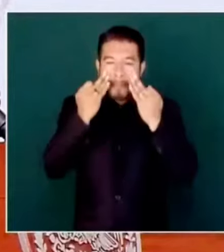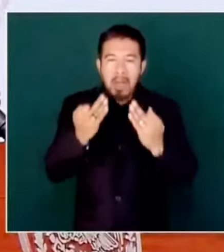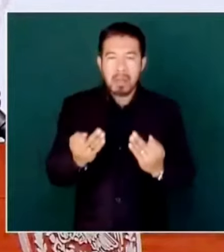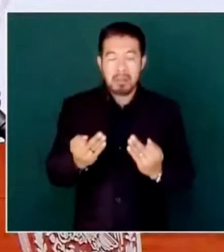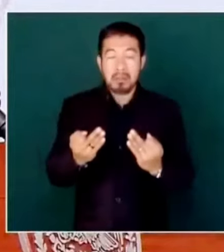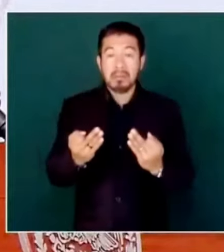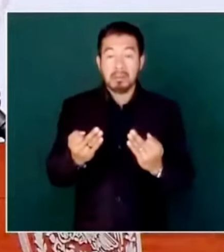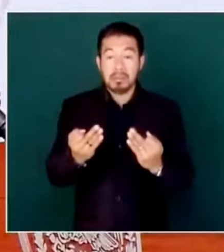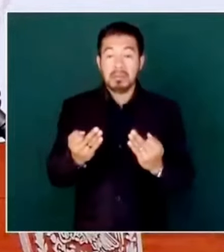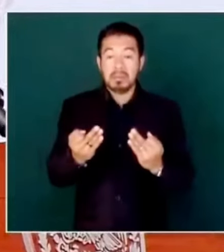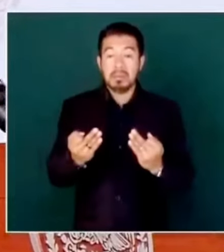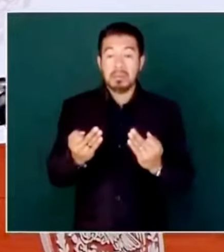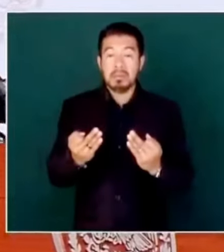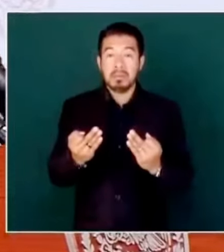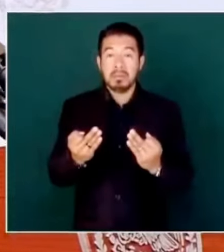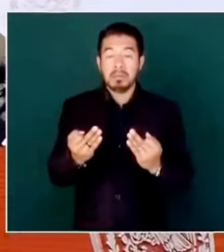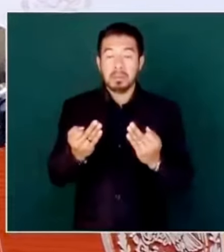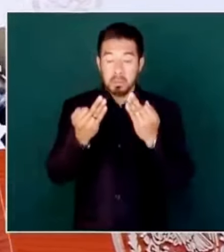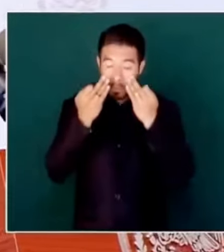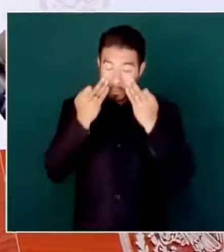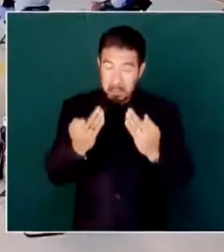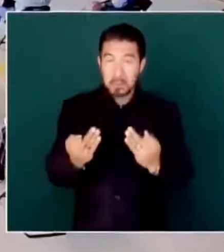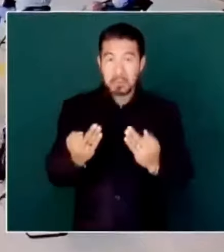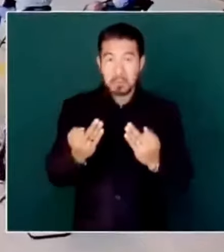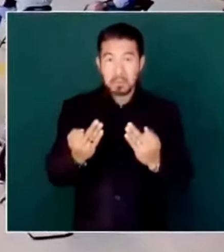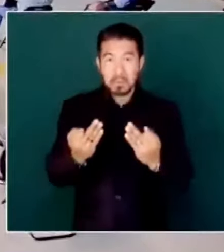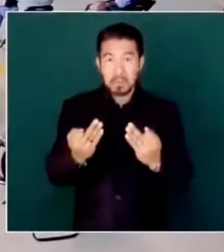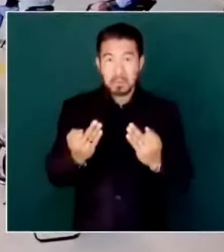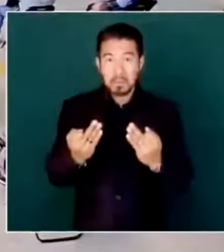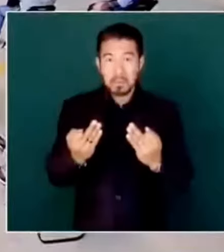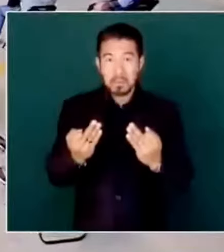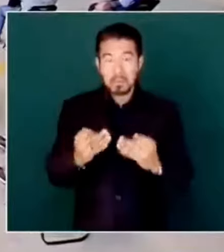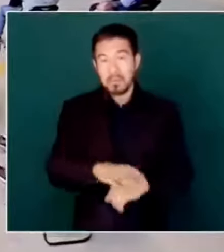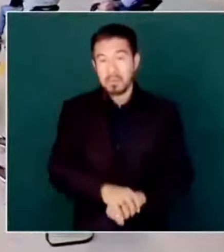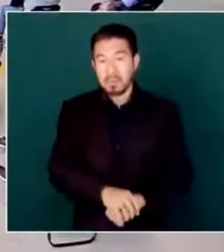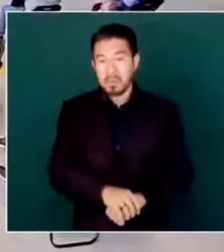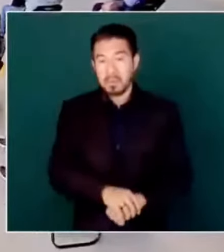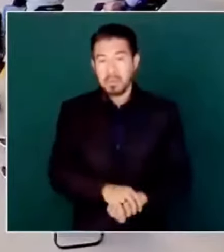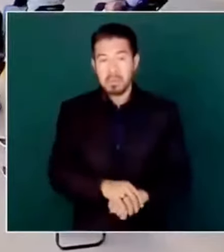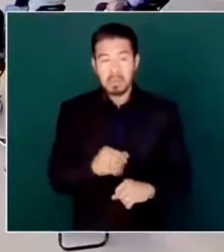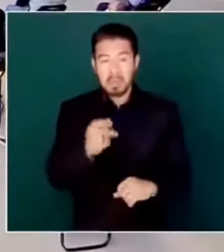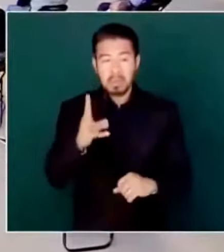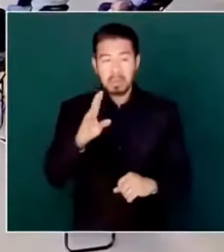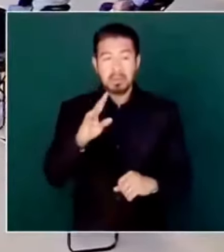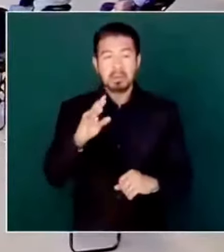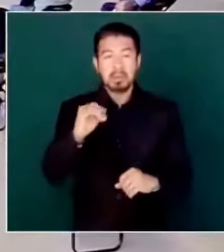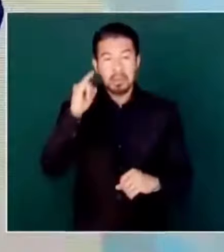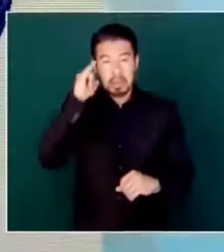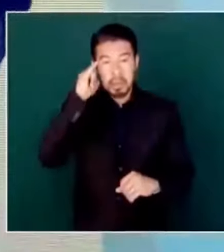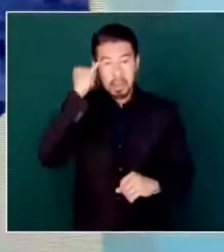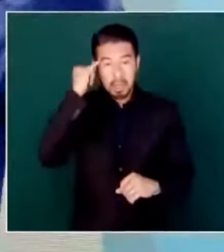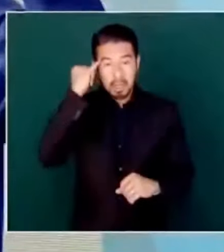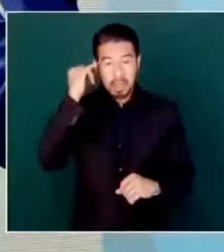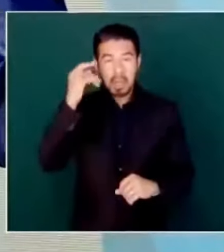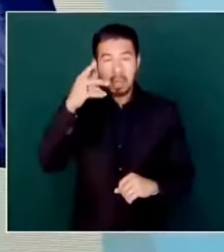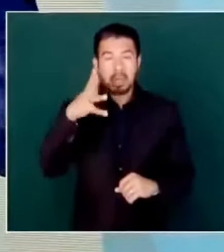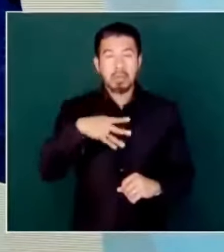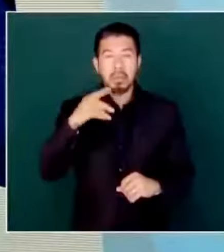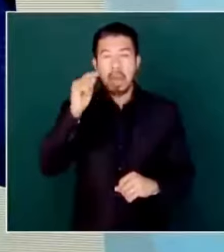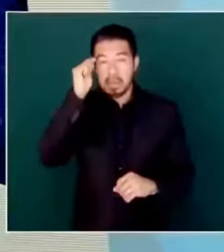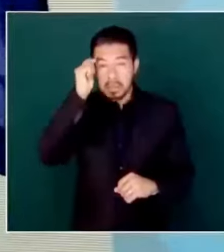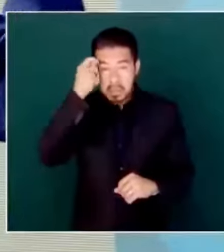de cómo alquilaban a los indígenas, para que con un mecapal